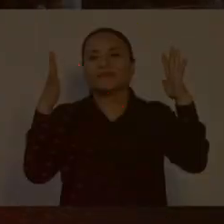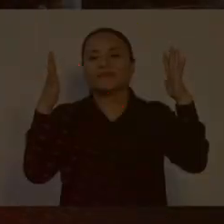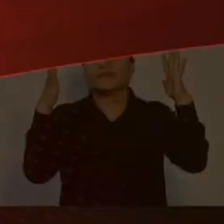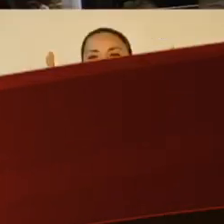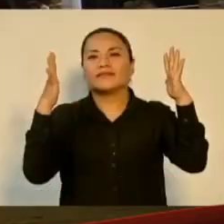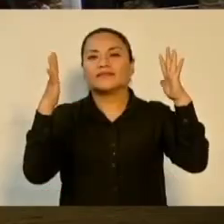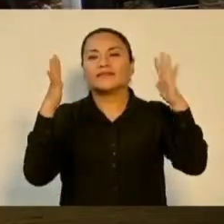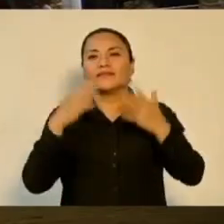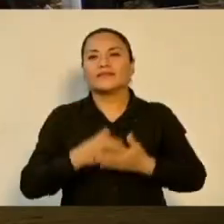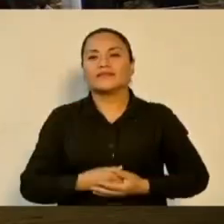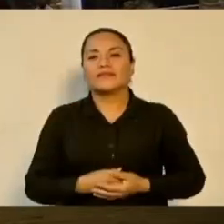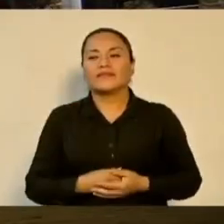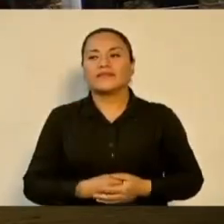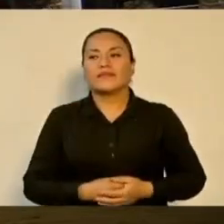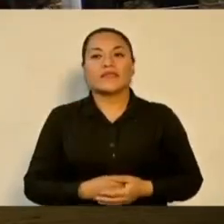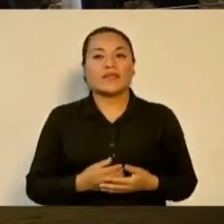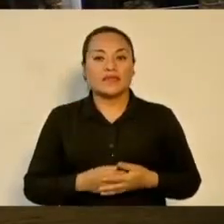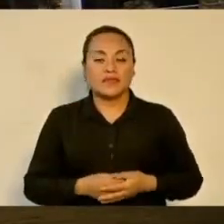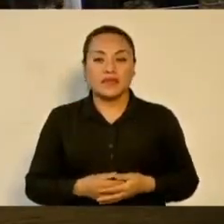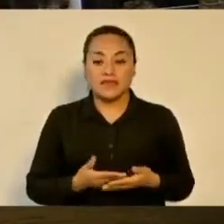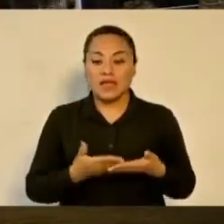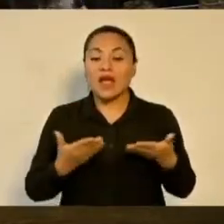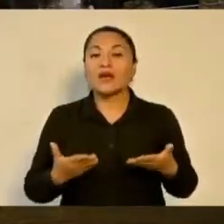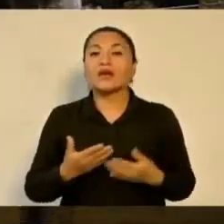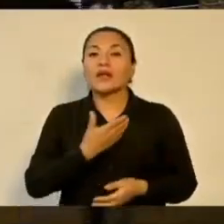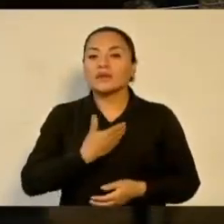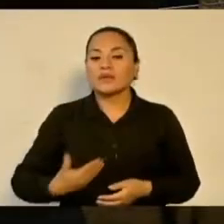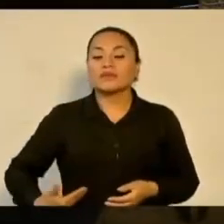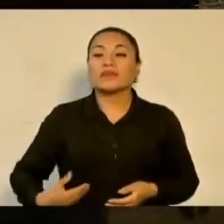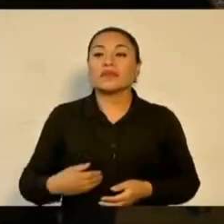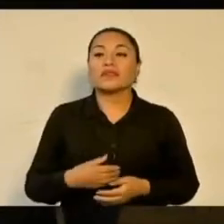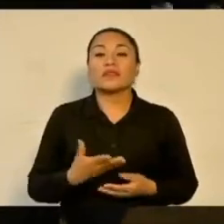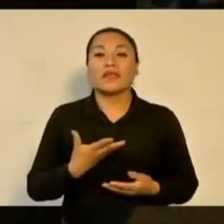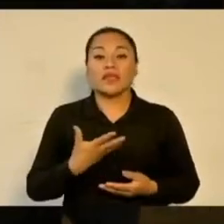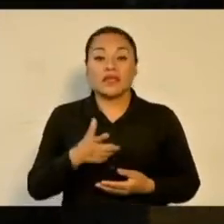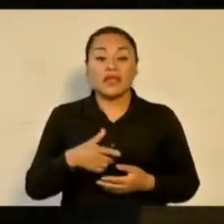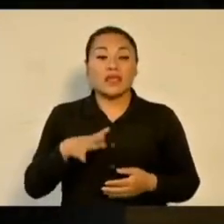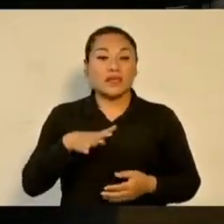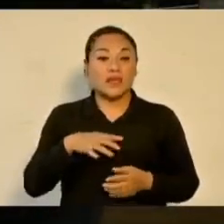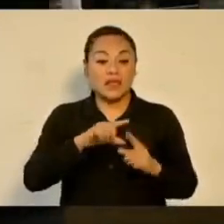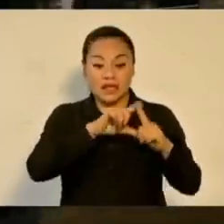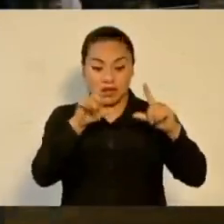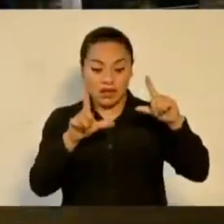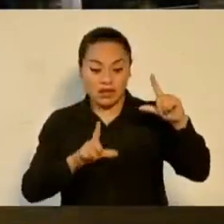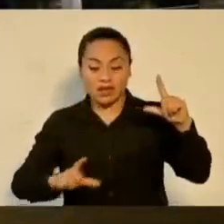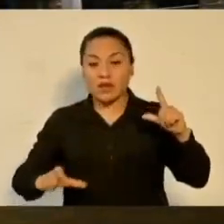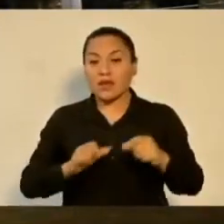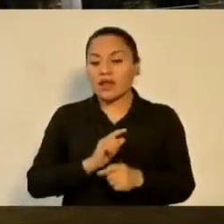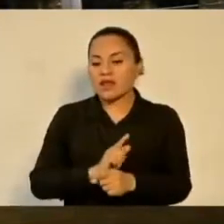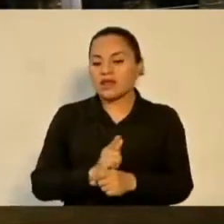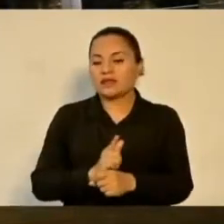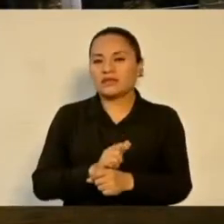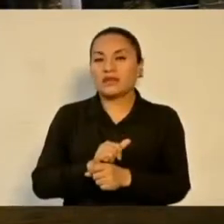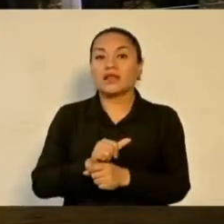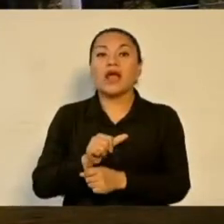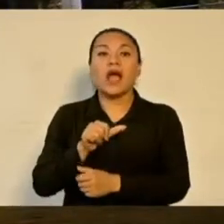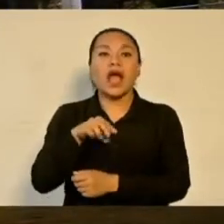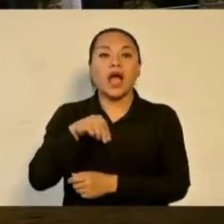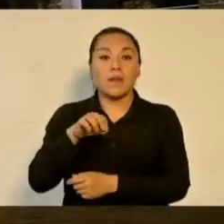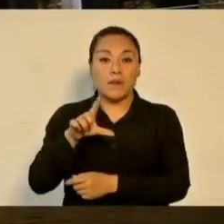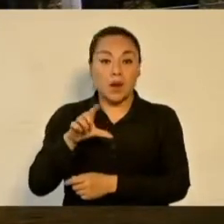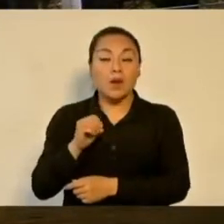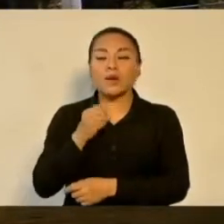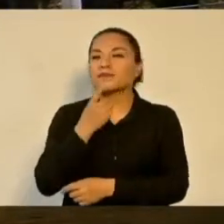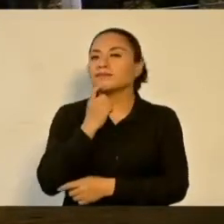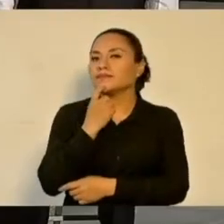En estos momentos, el presidente constitucional de los Estados Unidos Mexicanos, licenciado Andrés Manuel López